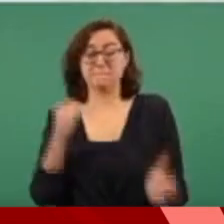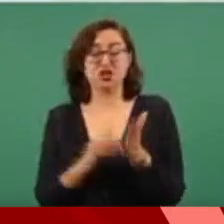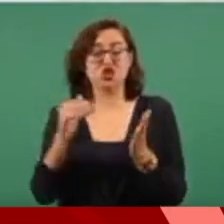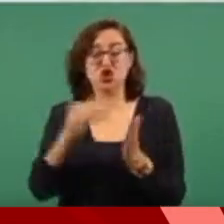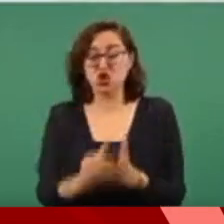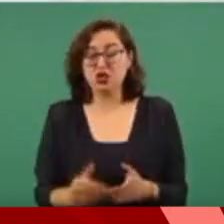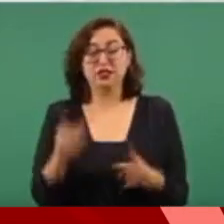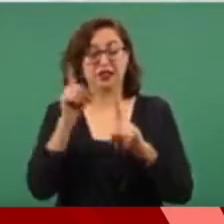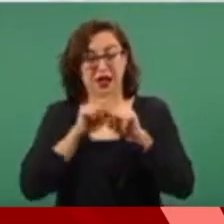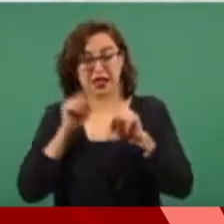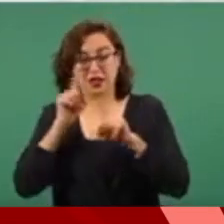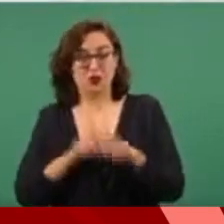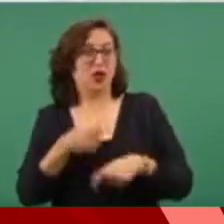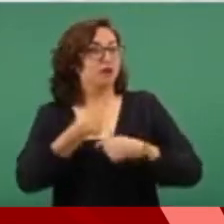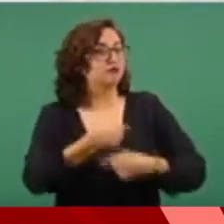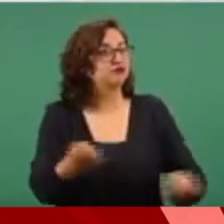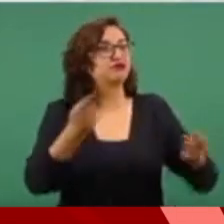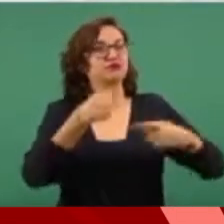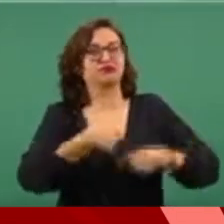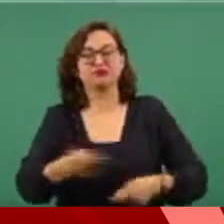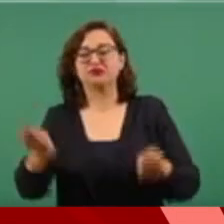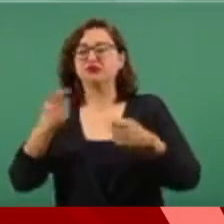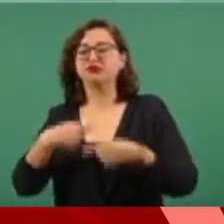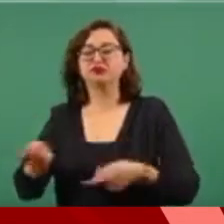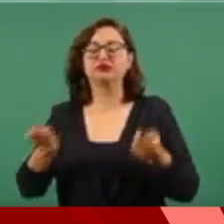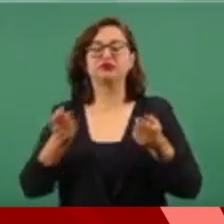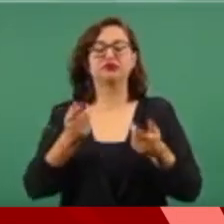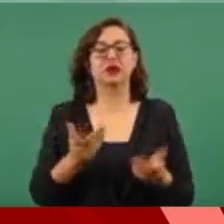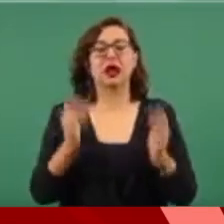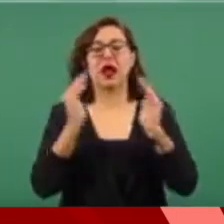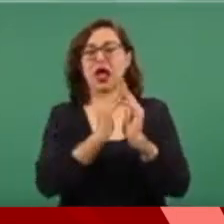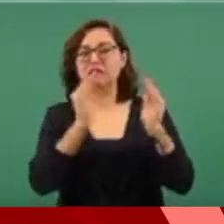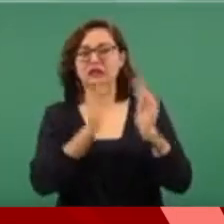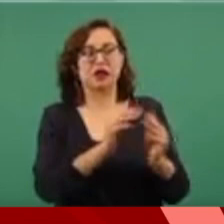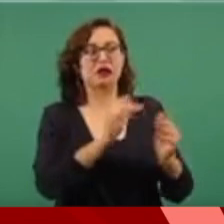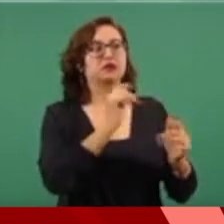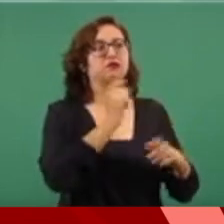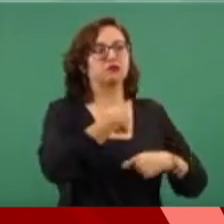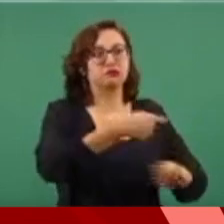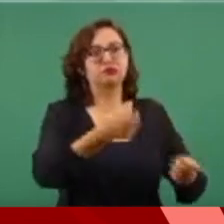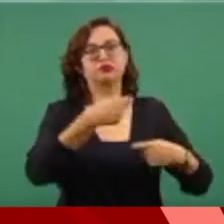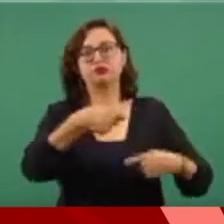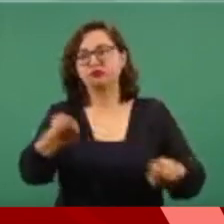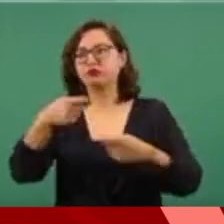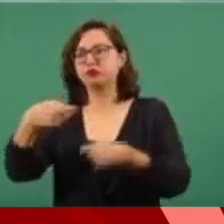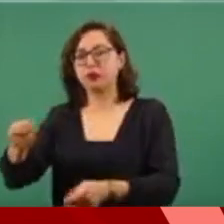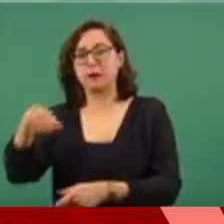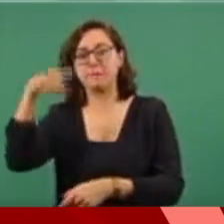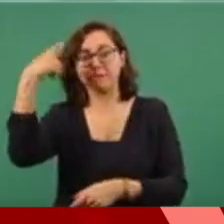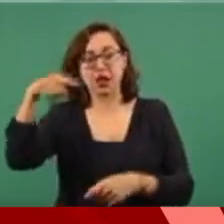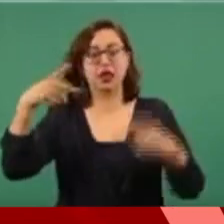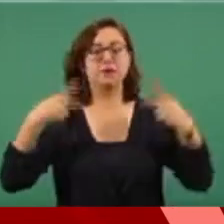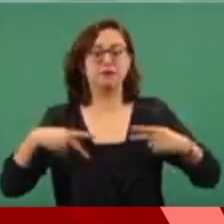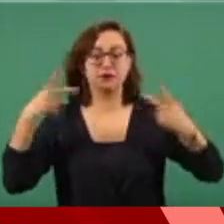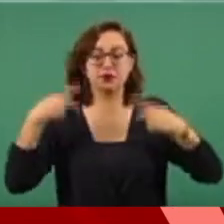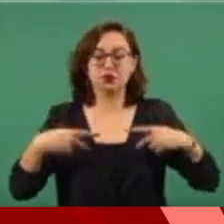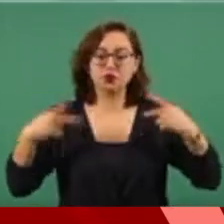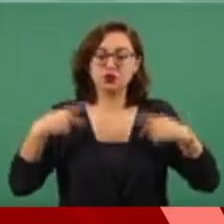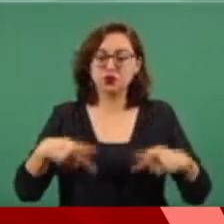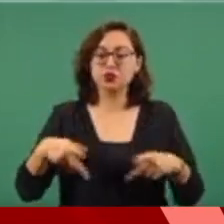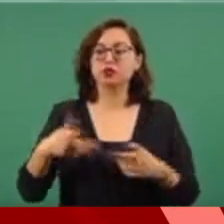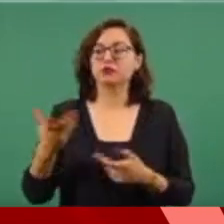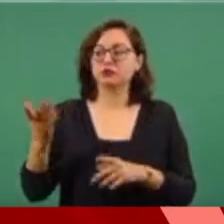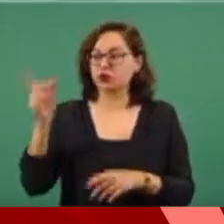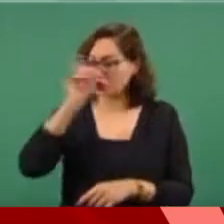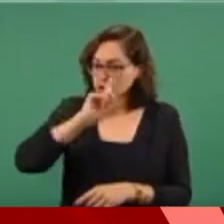orientar a la población. Lo mismo en lo